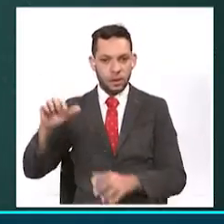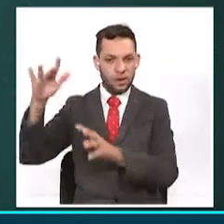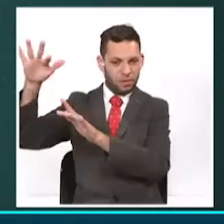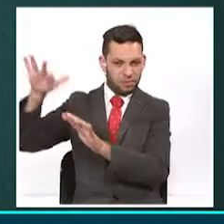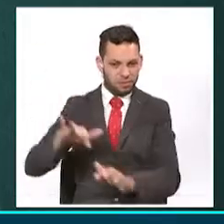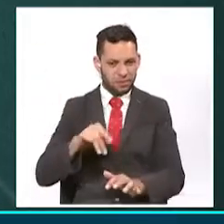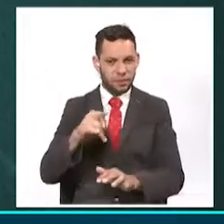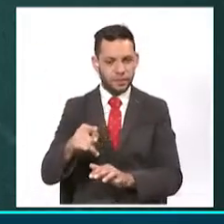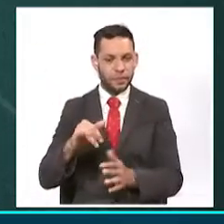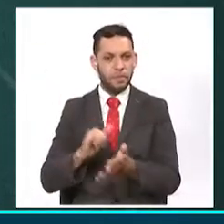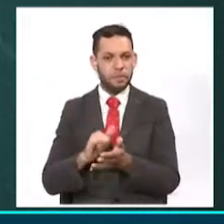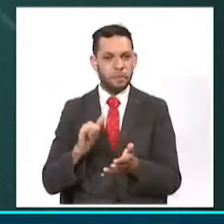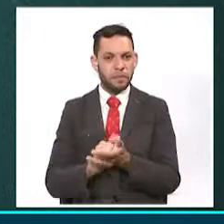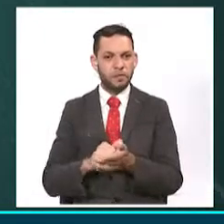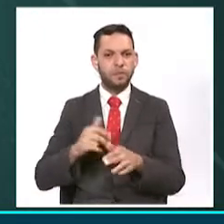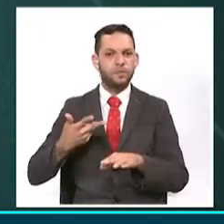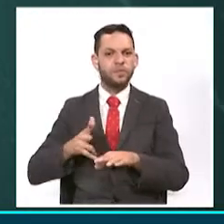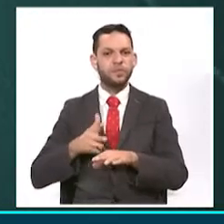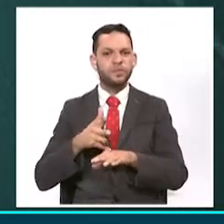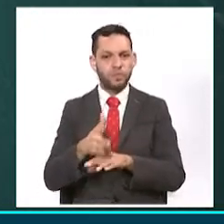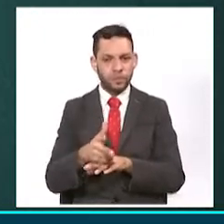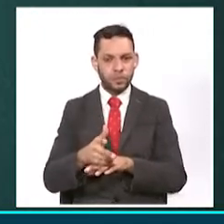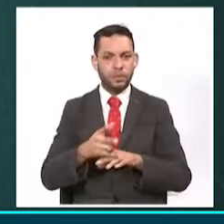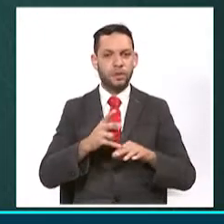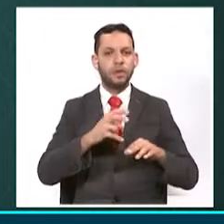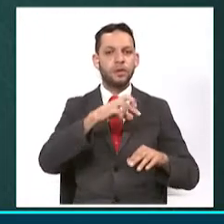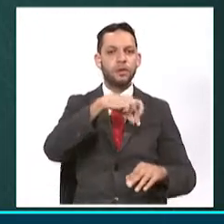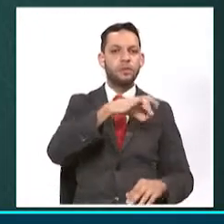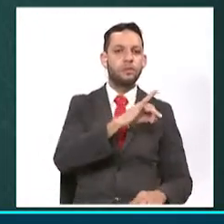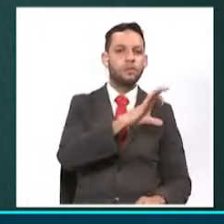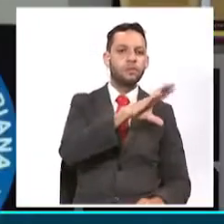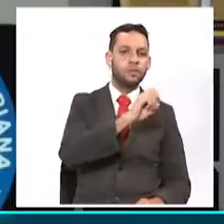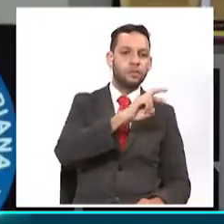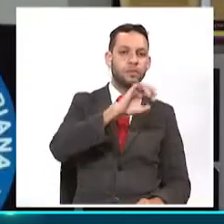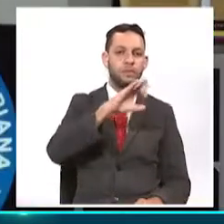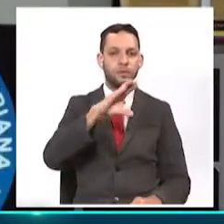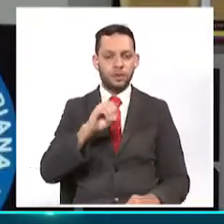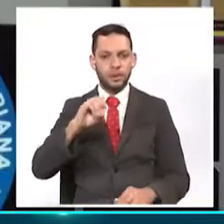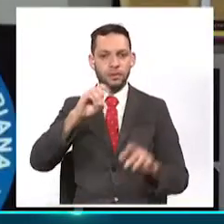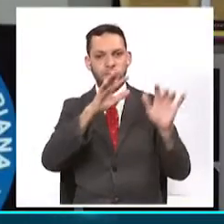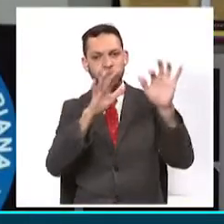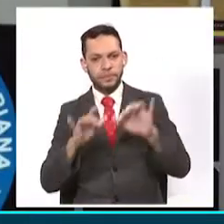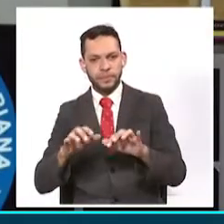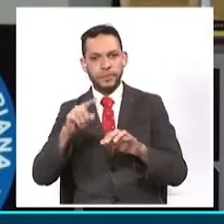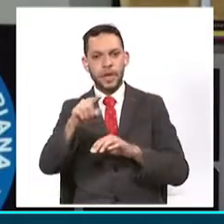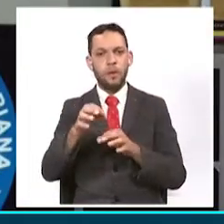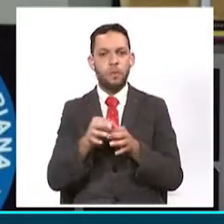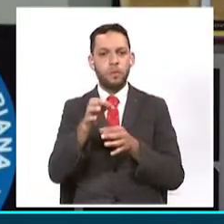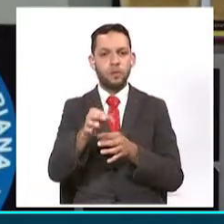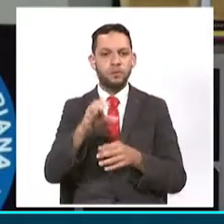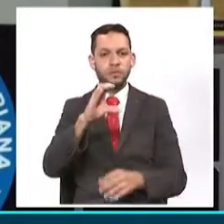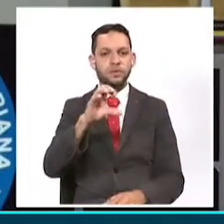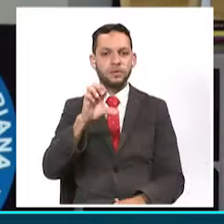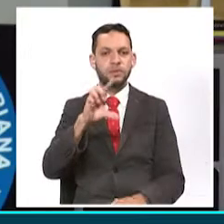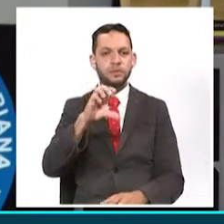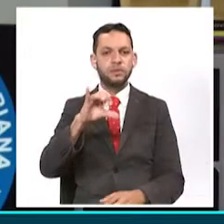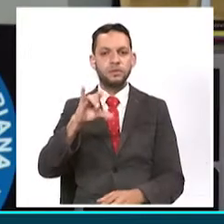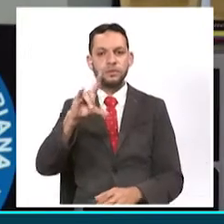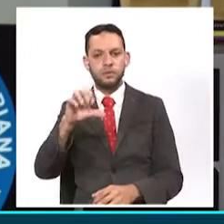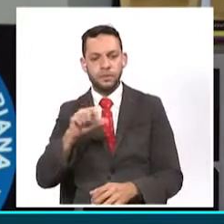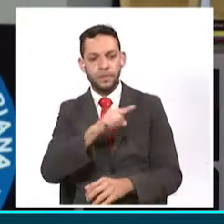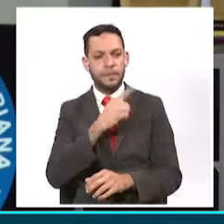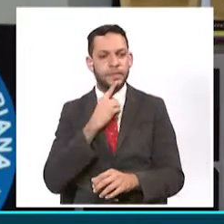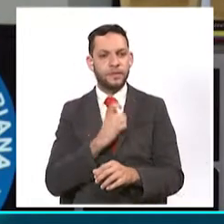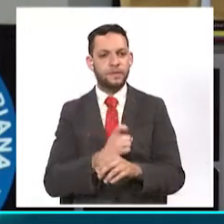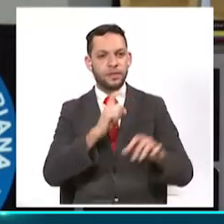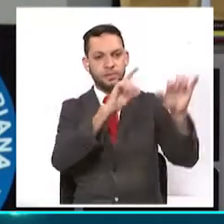tierra, como es la vía entre Pueblo Rico y Santa Cecilia en el sector de Asia, donde hay un paso restringido por pérdida